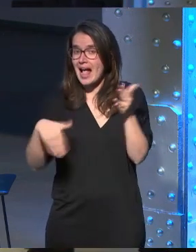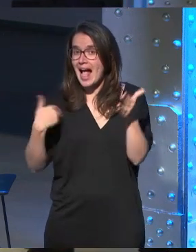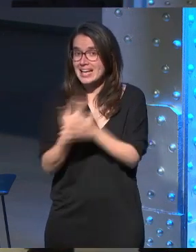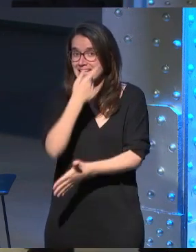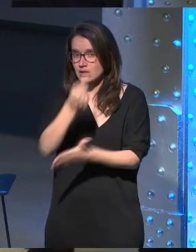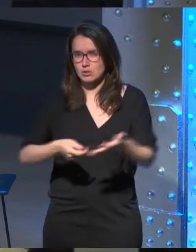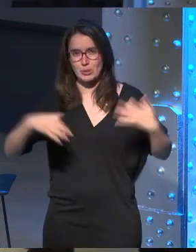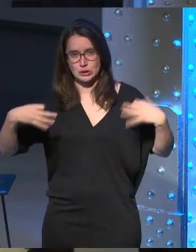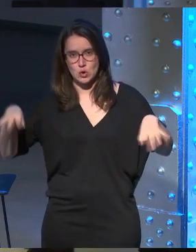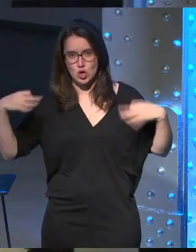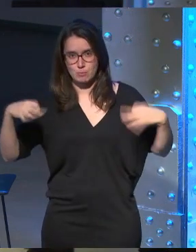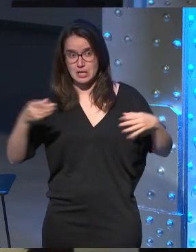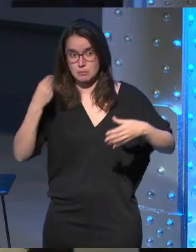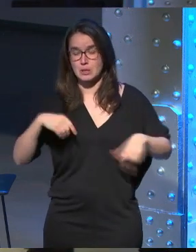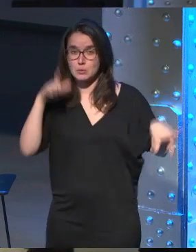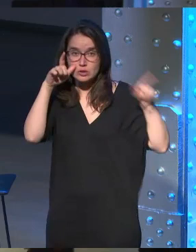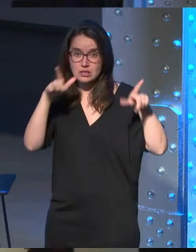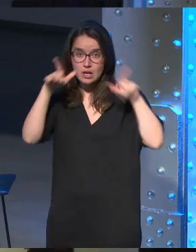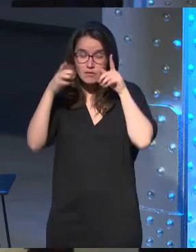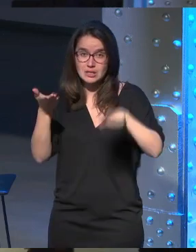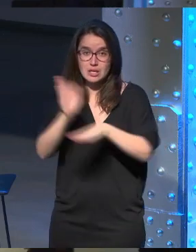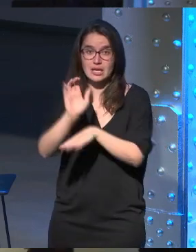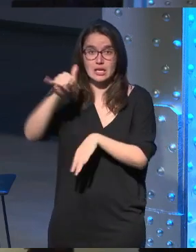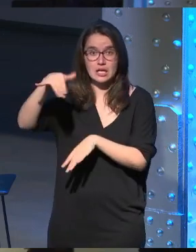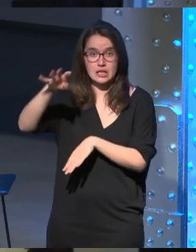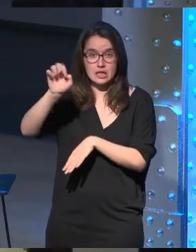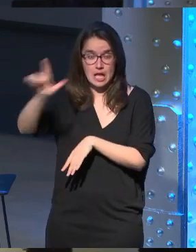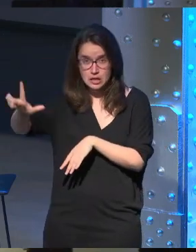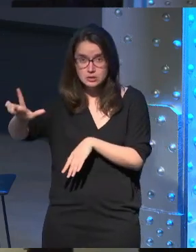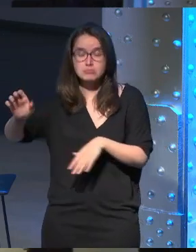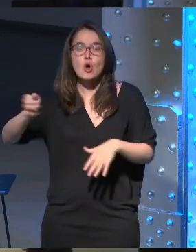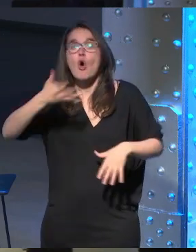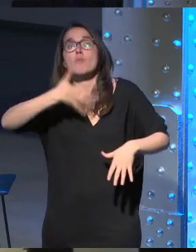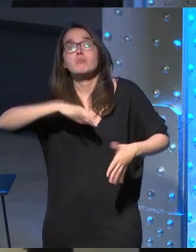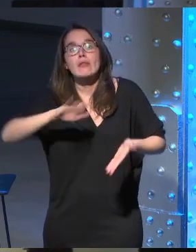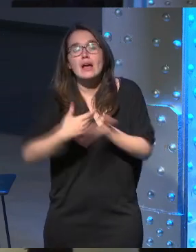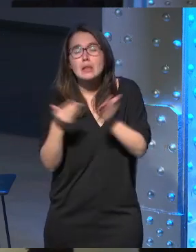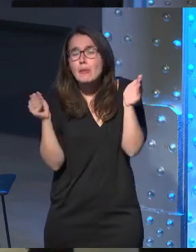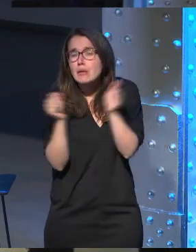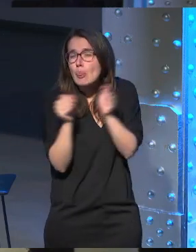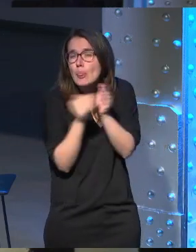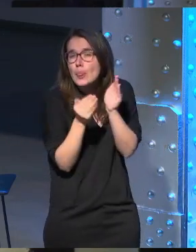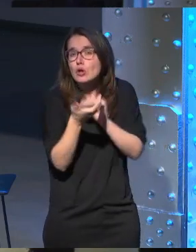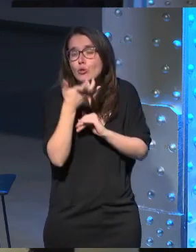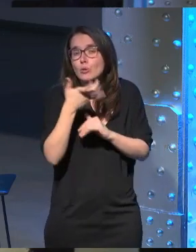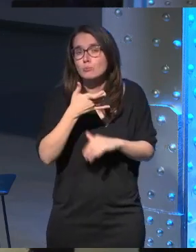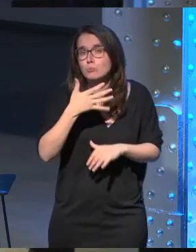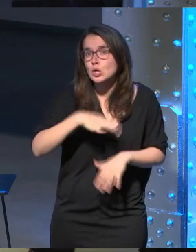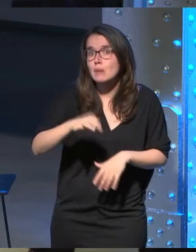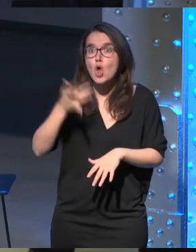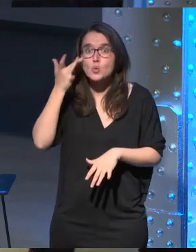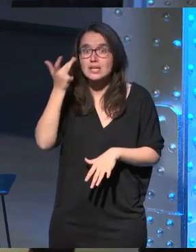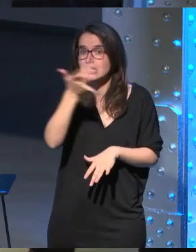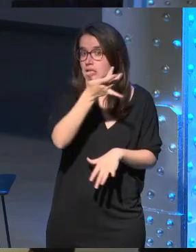un poquito más normales como estas gafas que acaba de presentar Intel las Bound o quien sabe si incluso algo más pequeño como puedan ser unas